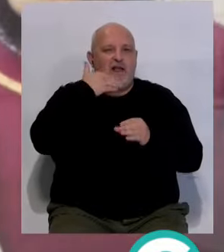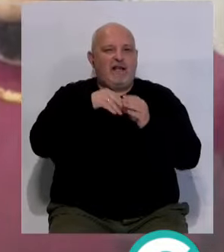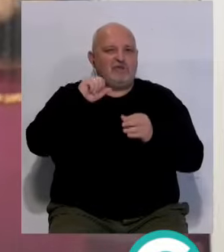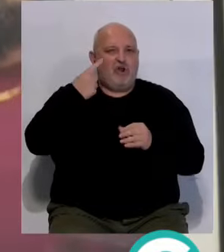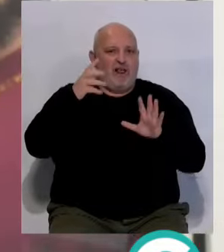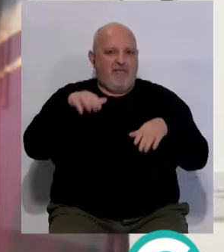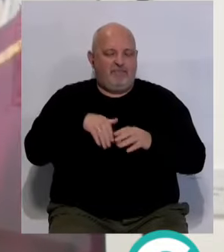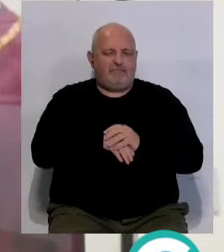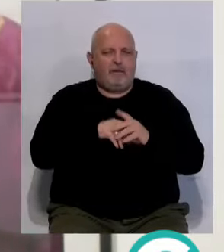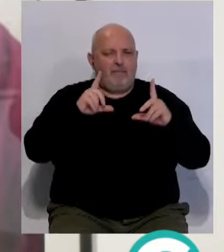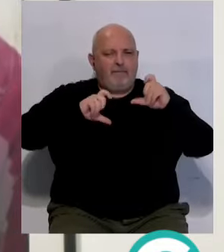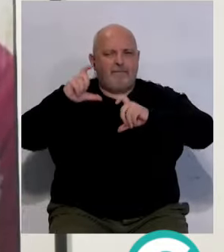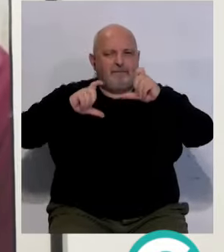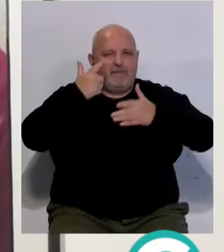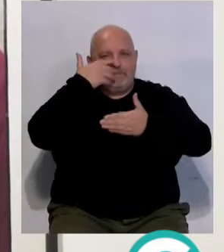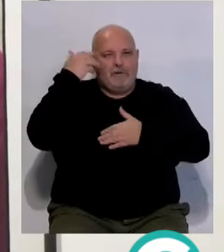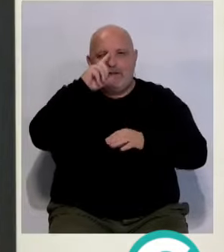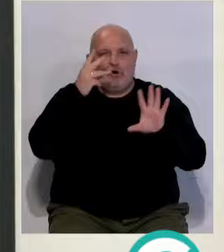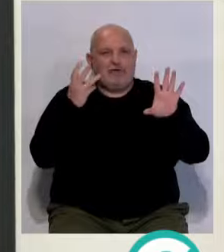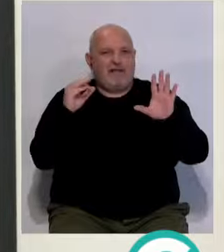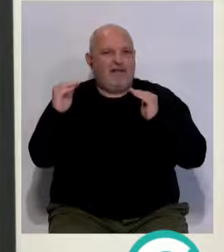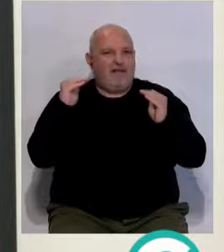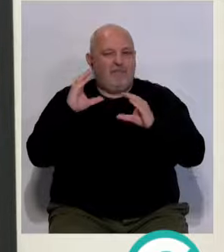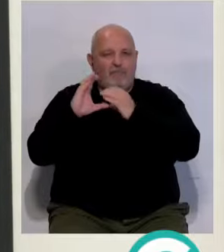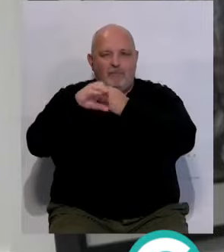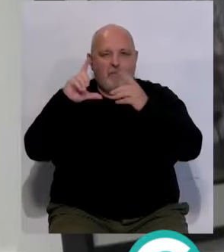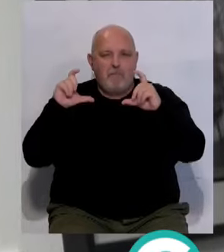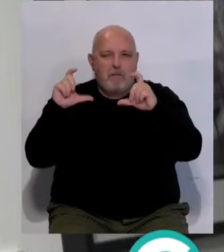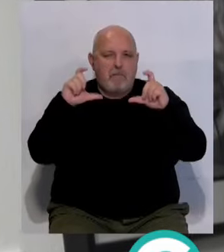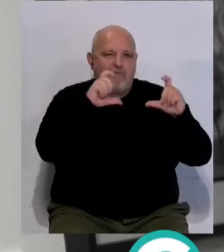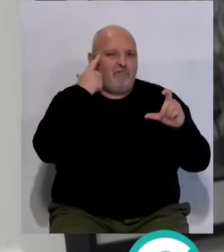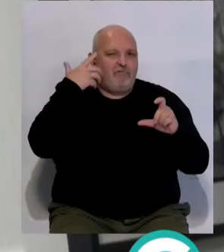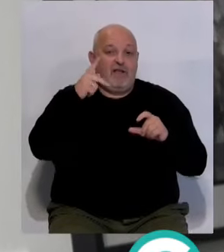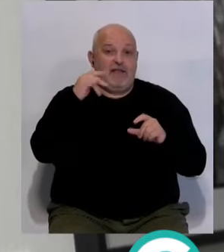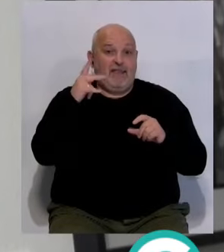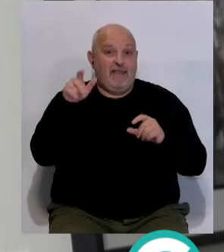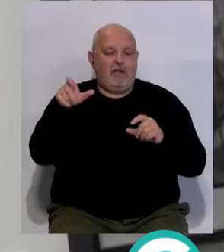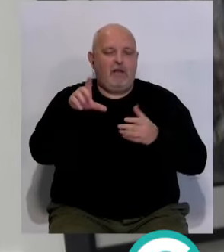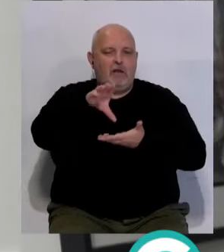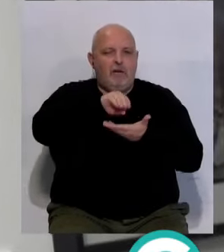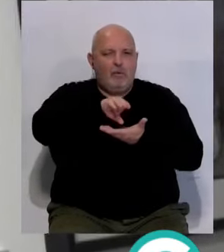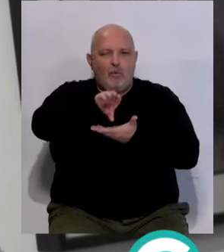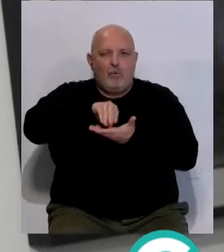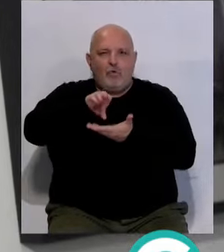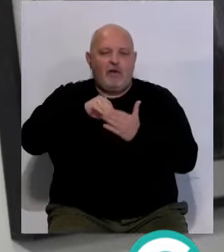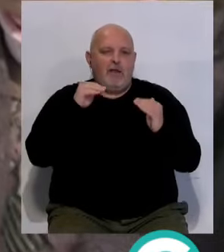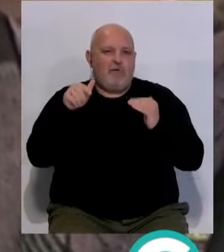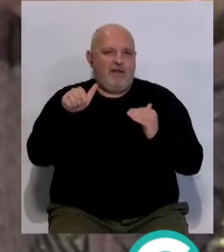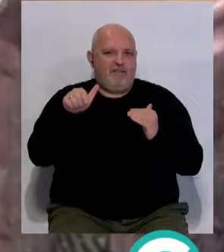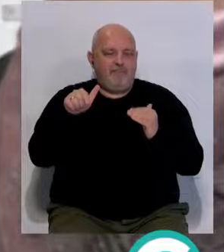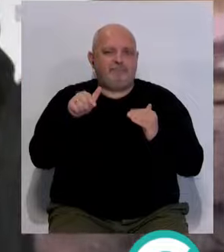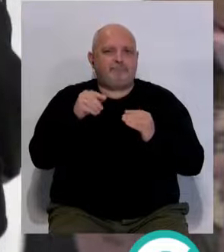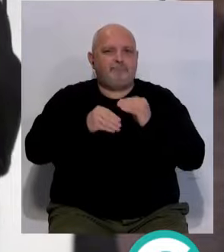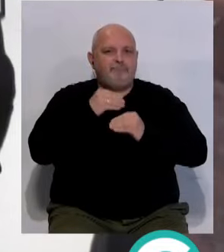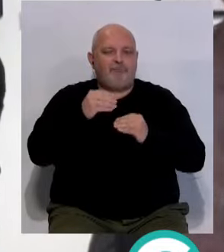Cajasol en Cádiz. Una mirada al pasado a través del objetivo del fotógrafo gaditano que ha recopilado instantáneas de la época con